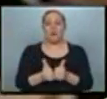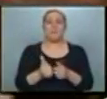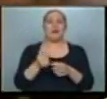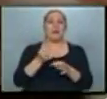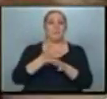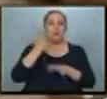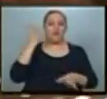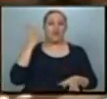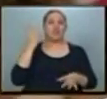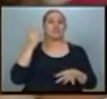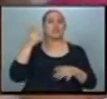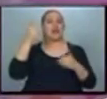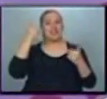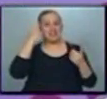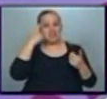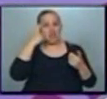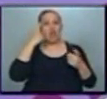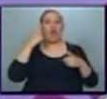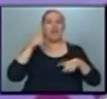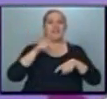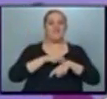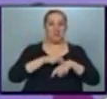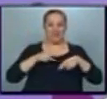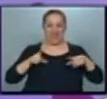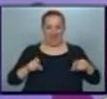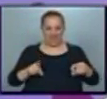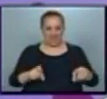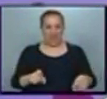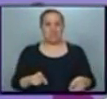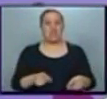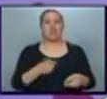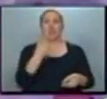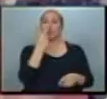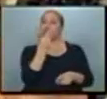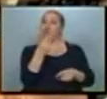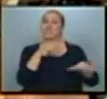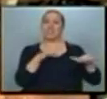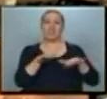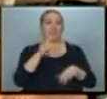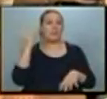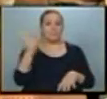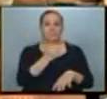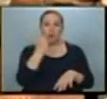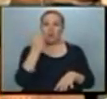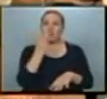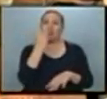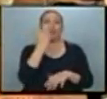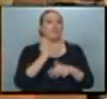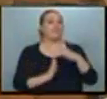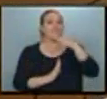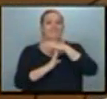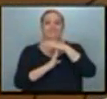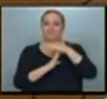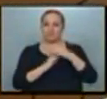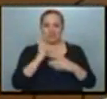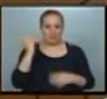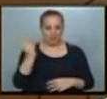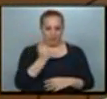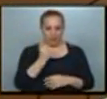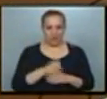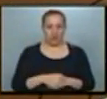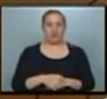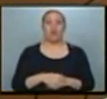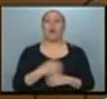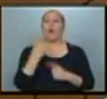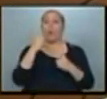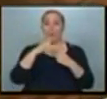profesionales de psico-oncología, y que tenemos dos actividades fundamentales o dos pilares de nuestro funcionamiento. Uno